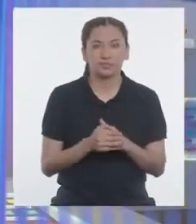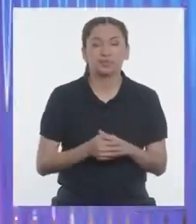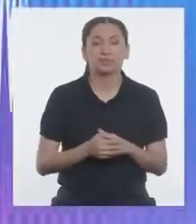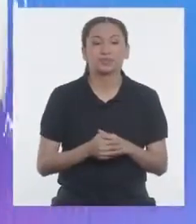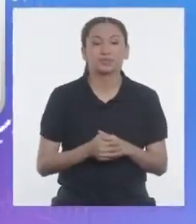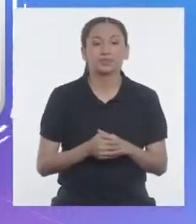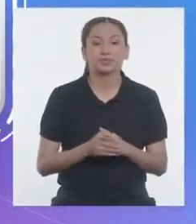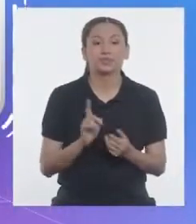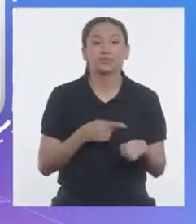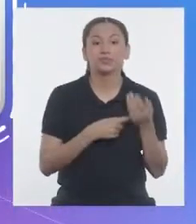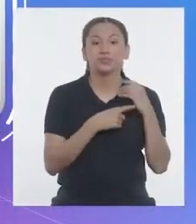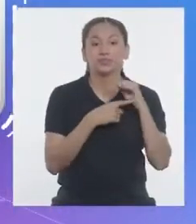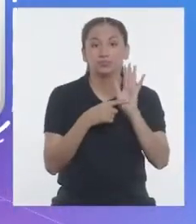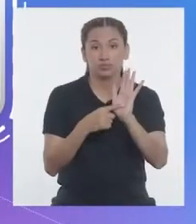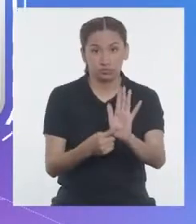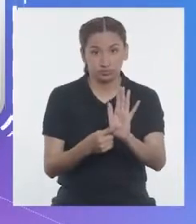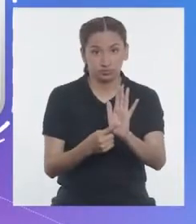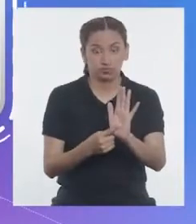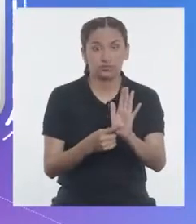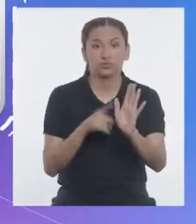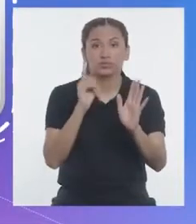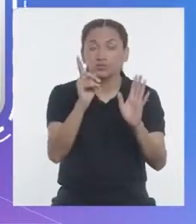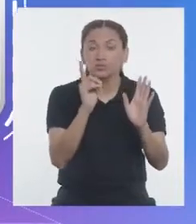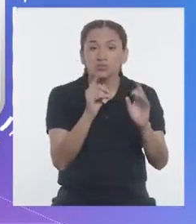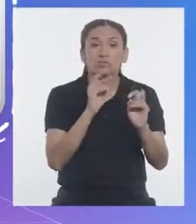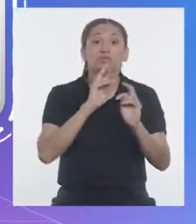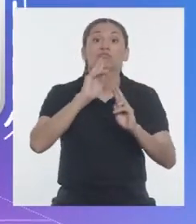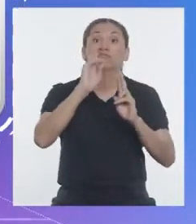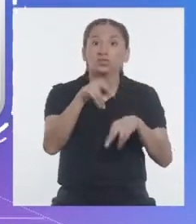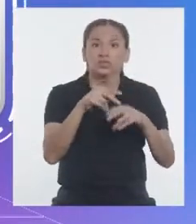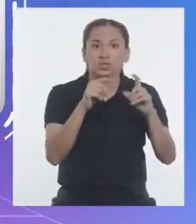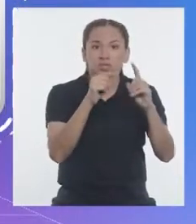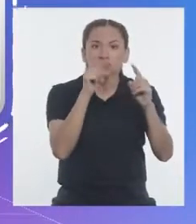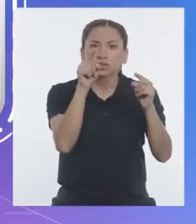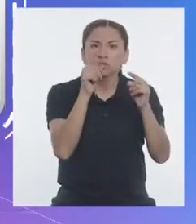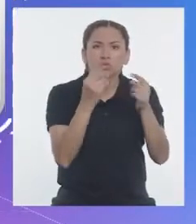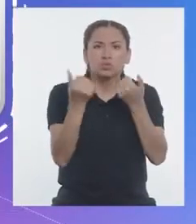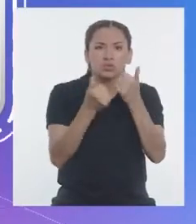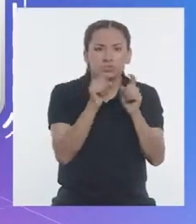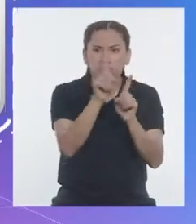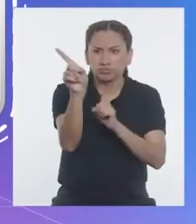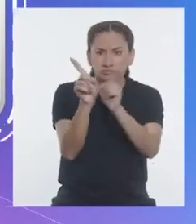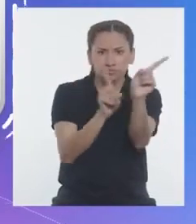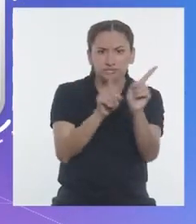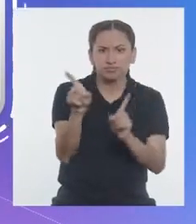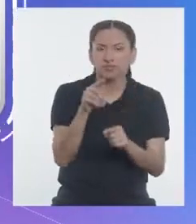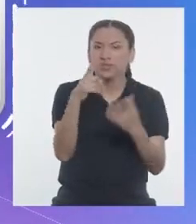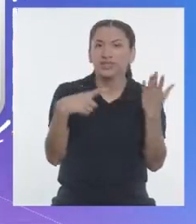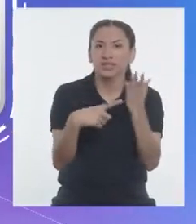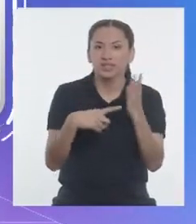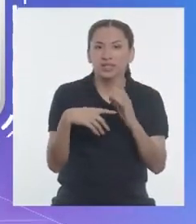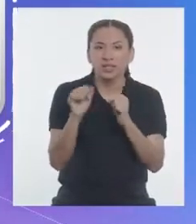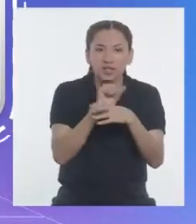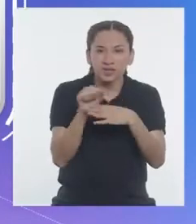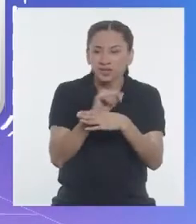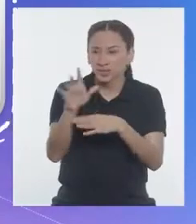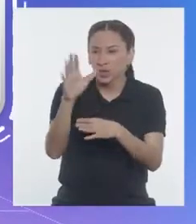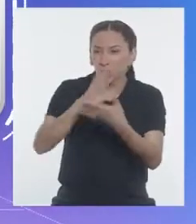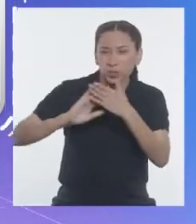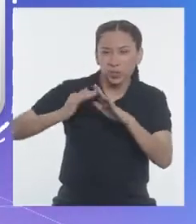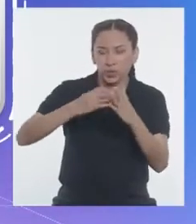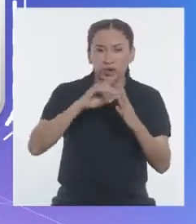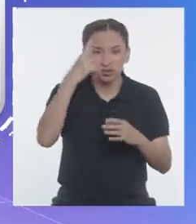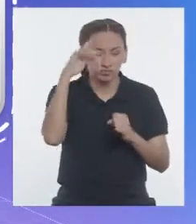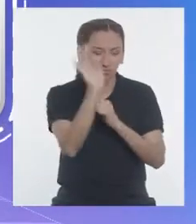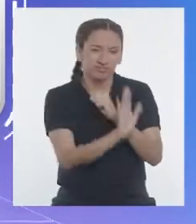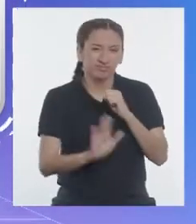consiste en señalar las técnicas agrícolas que practican nuestras comunidades para proteger